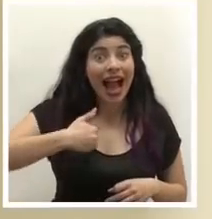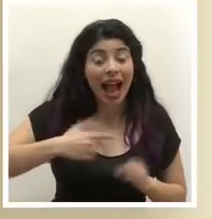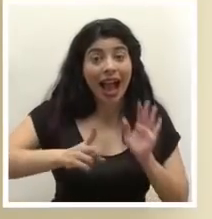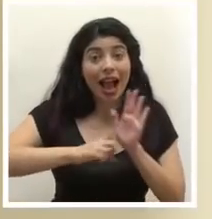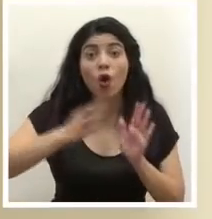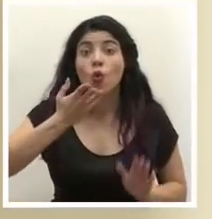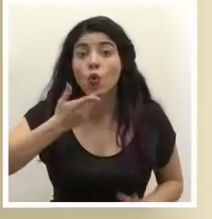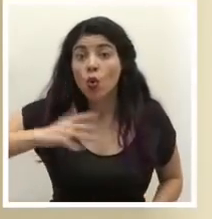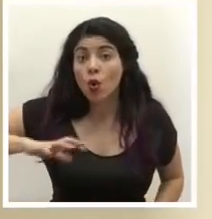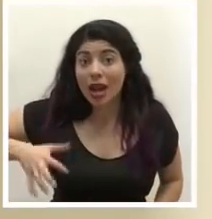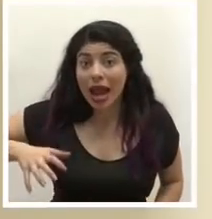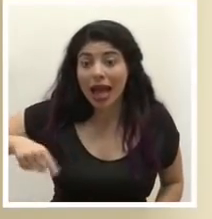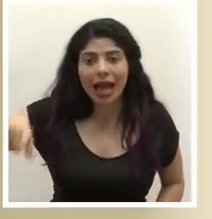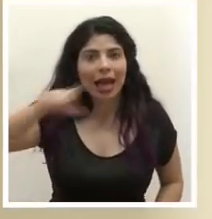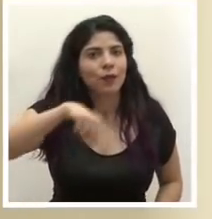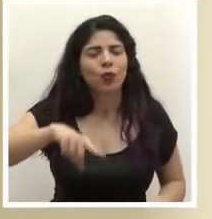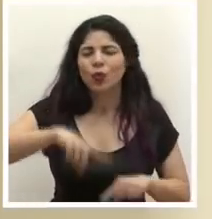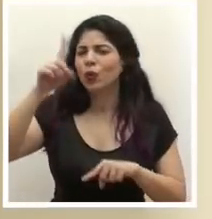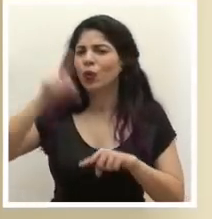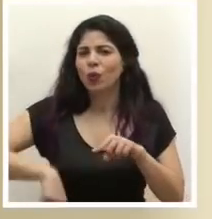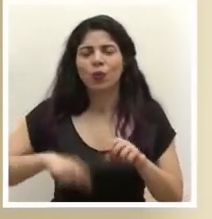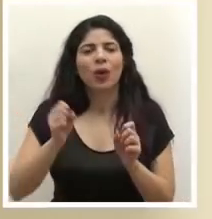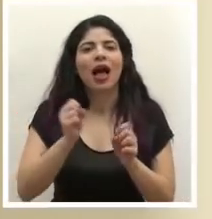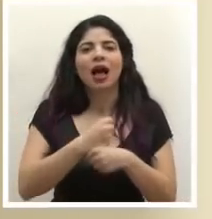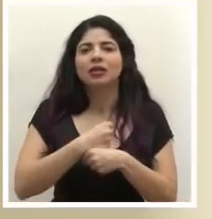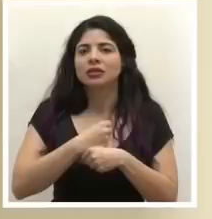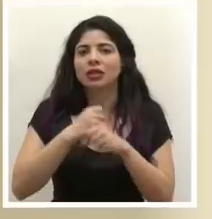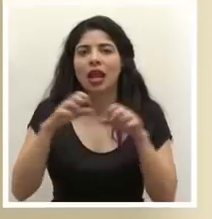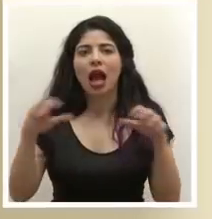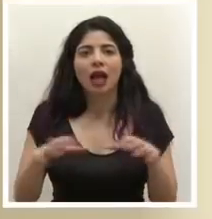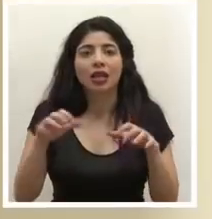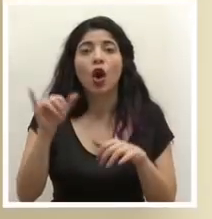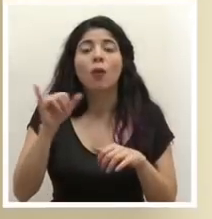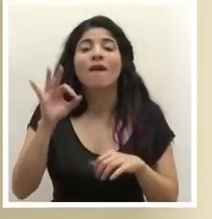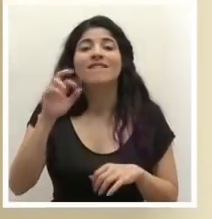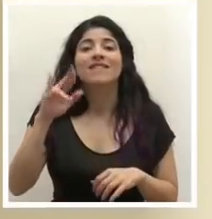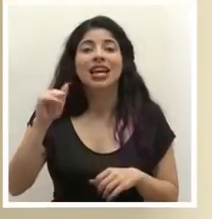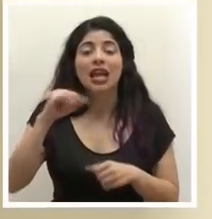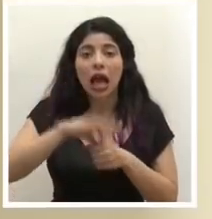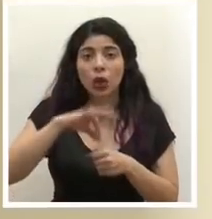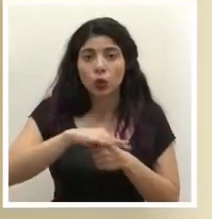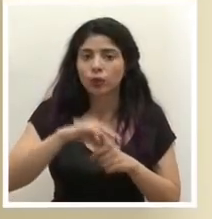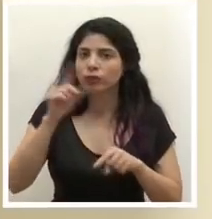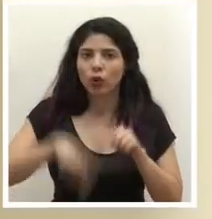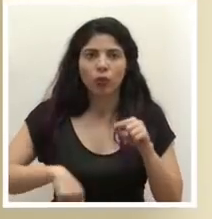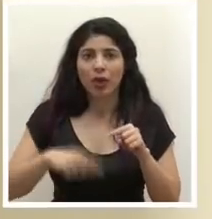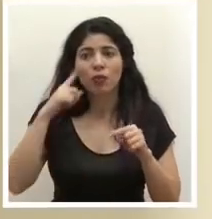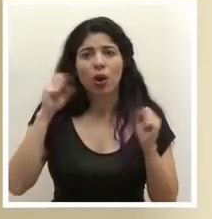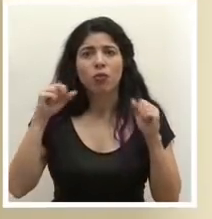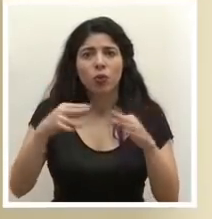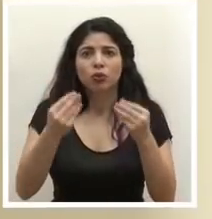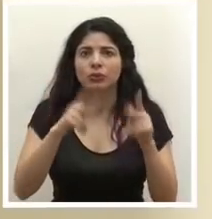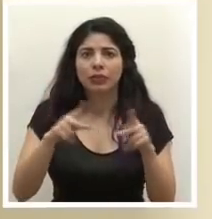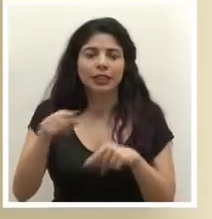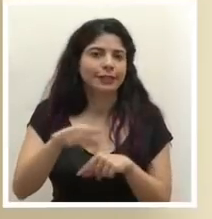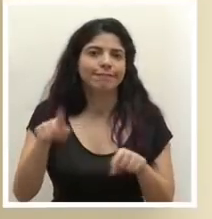naranja no se podrán realizar las actividades como la feria del agricultor que agrupa gran cantidad de